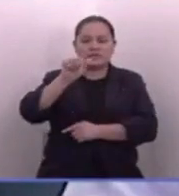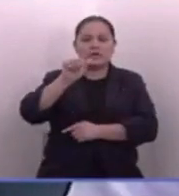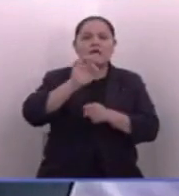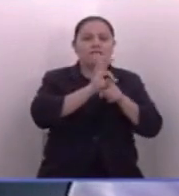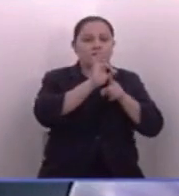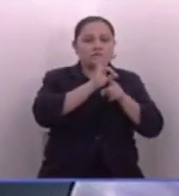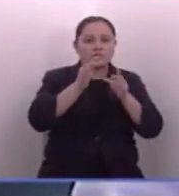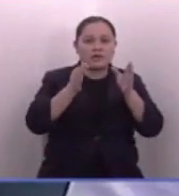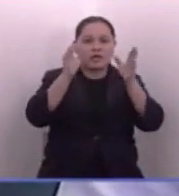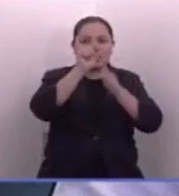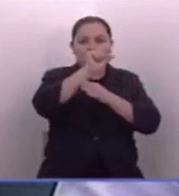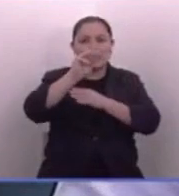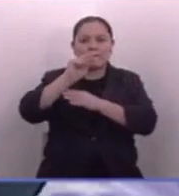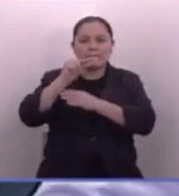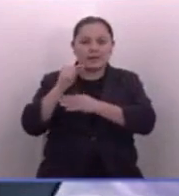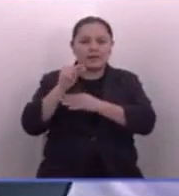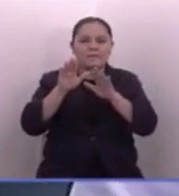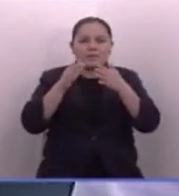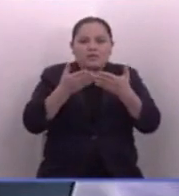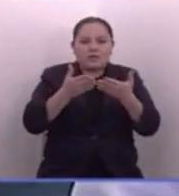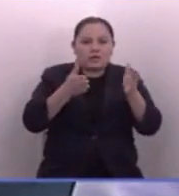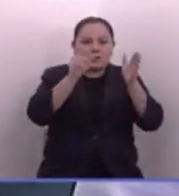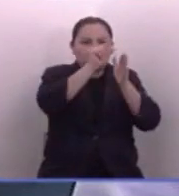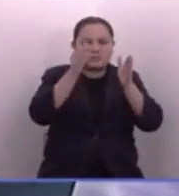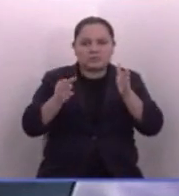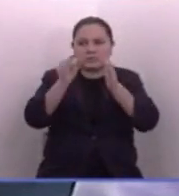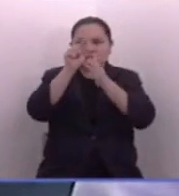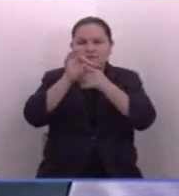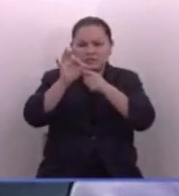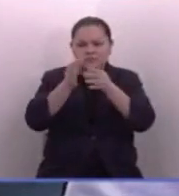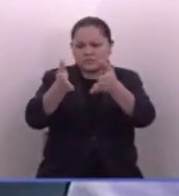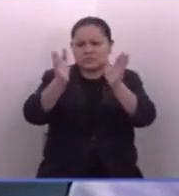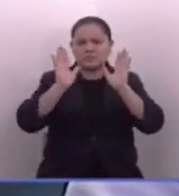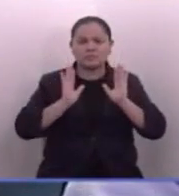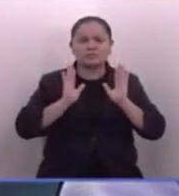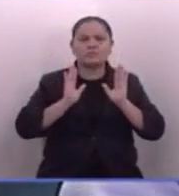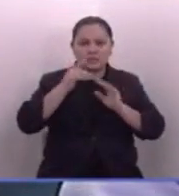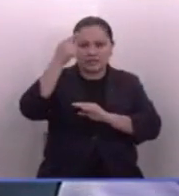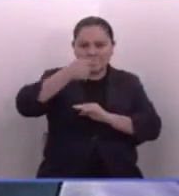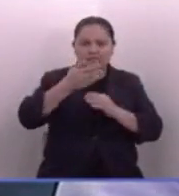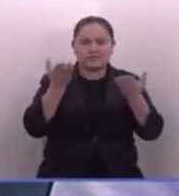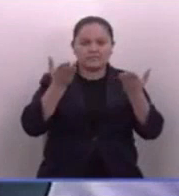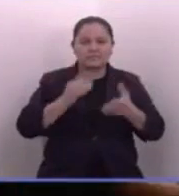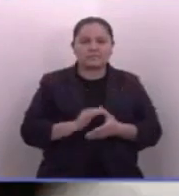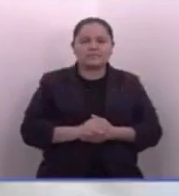una función del MAC. ¿Por qué no dejan que las instituciones funcionen? Así debería de ser.